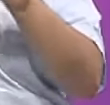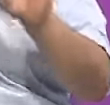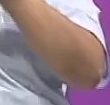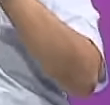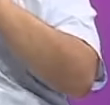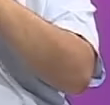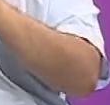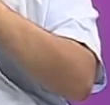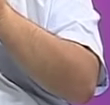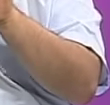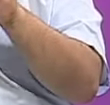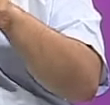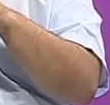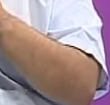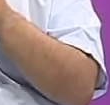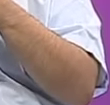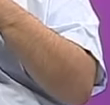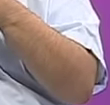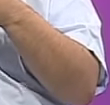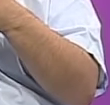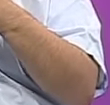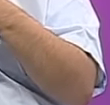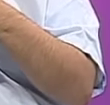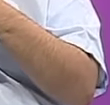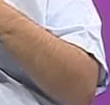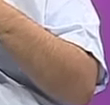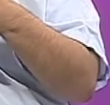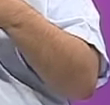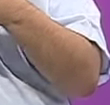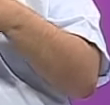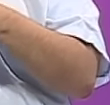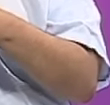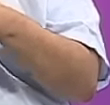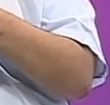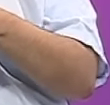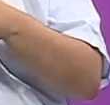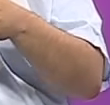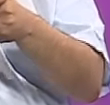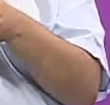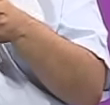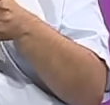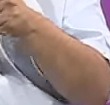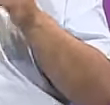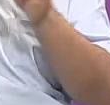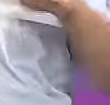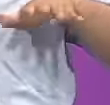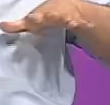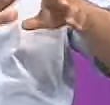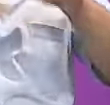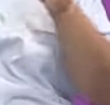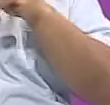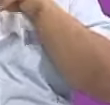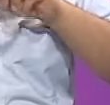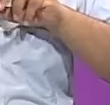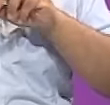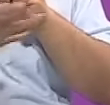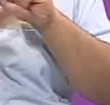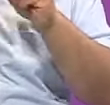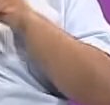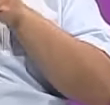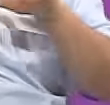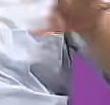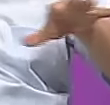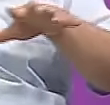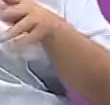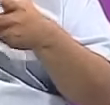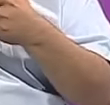También, por ejemplo, el trabajo de los tres es muy importante en cuanto al tiempo. Por ejemplo,